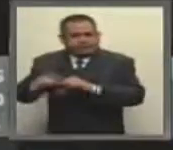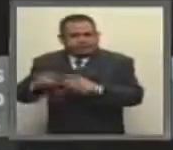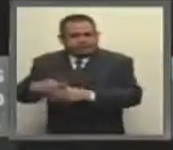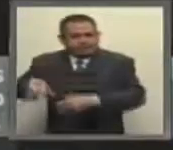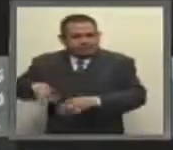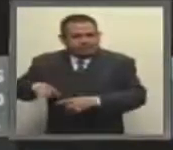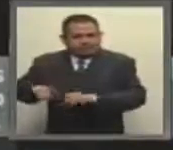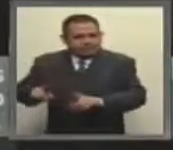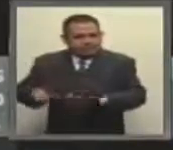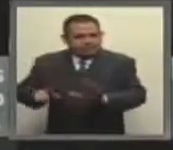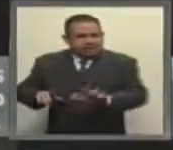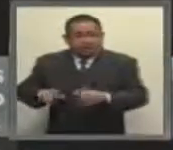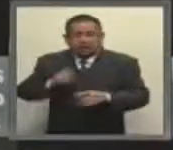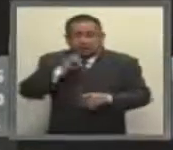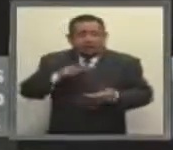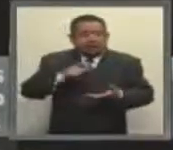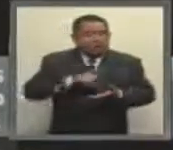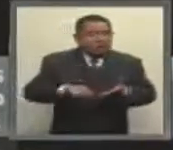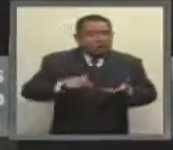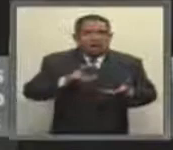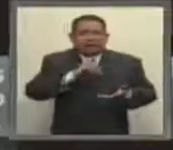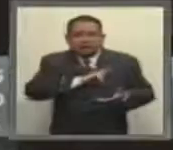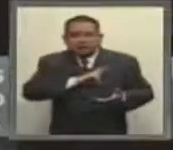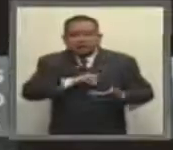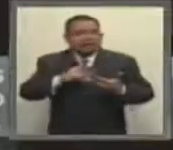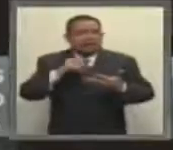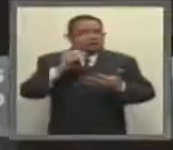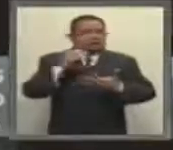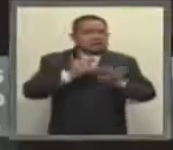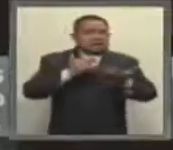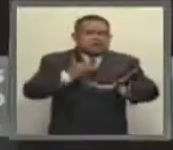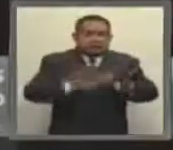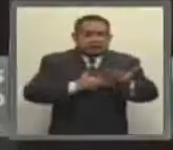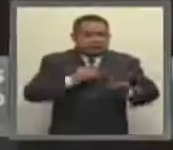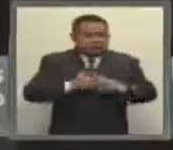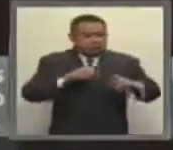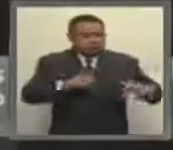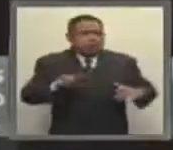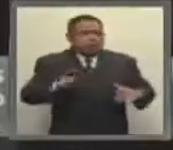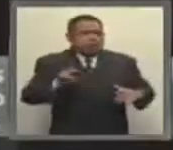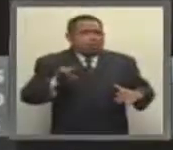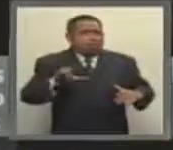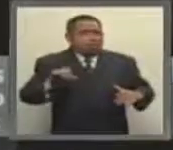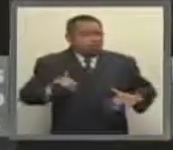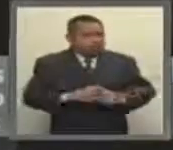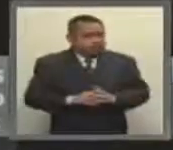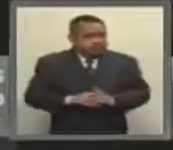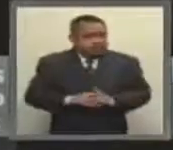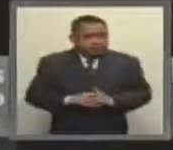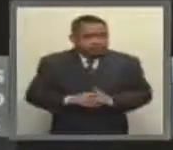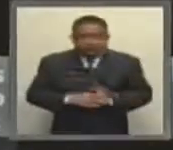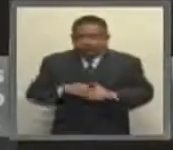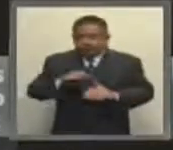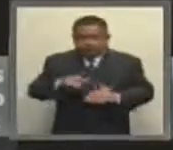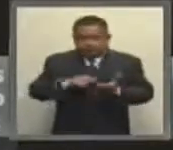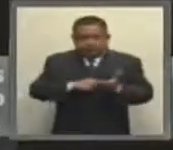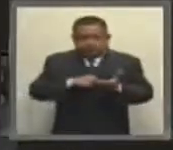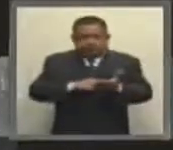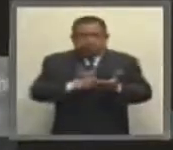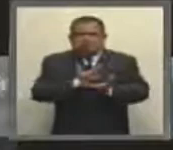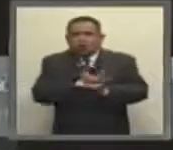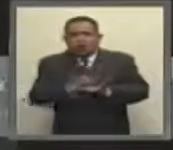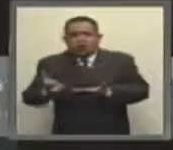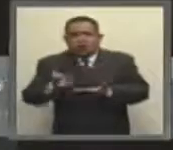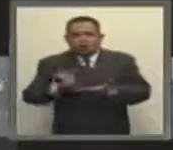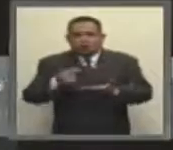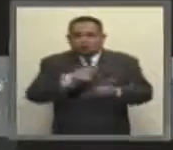así como en materia de adquisiciones, arrendamientos y servicios del sector público. En cuanto al régimen de sueldos